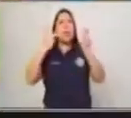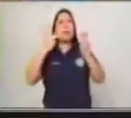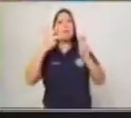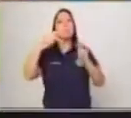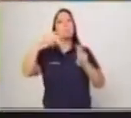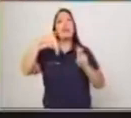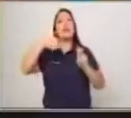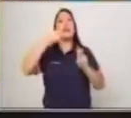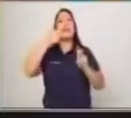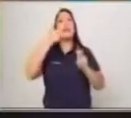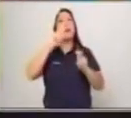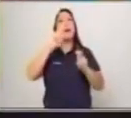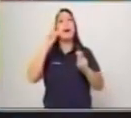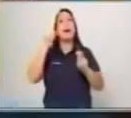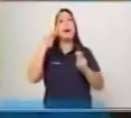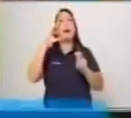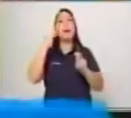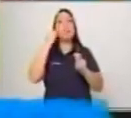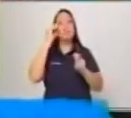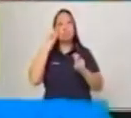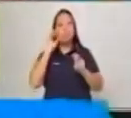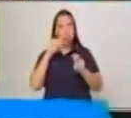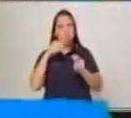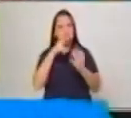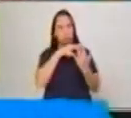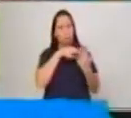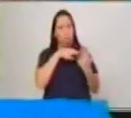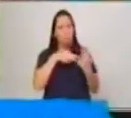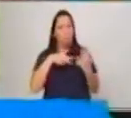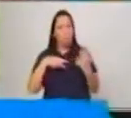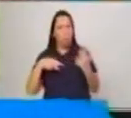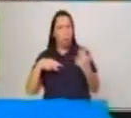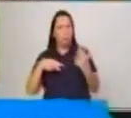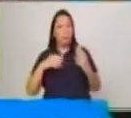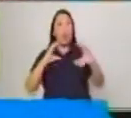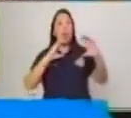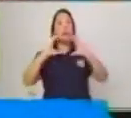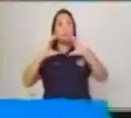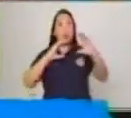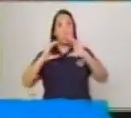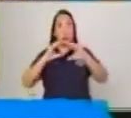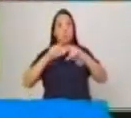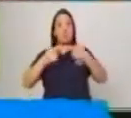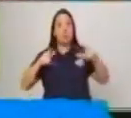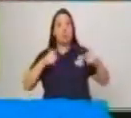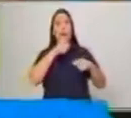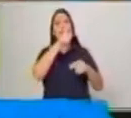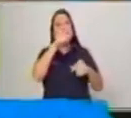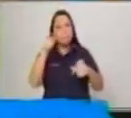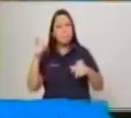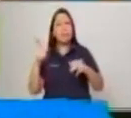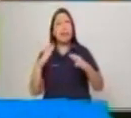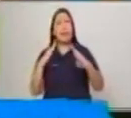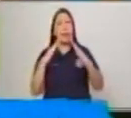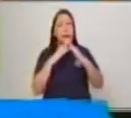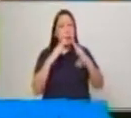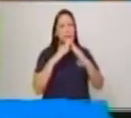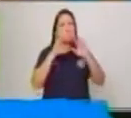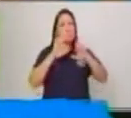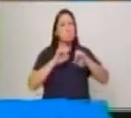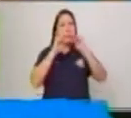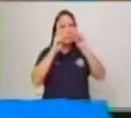en el área de Comunicación y Lenguaje de Segundo Grado. Si en casa hay alguna persona con discapacidad, este tema le deberá ejercitar